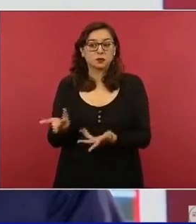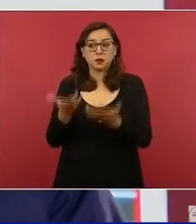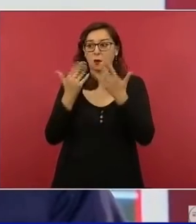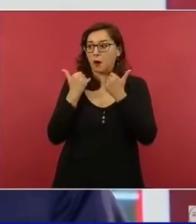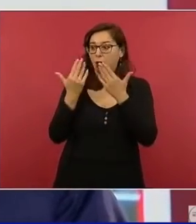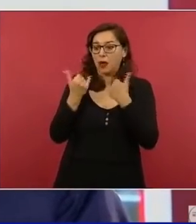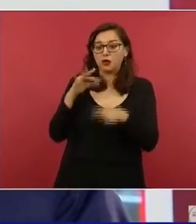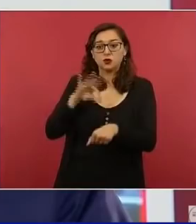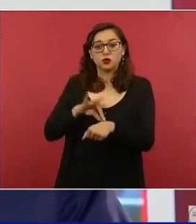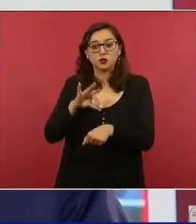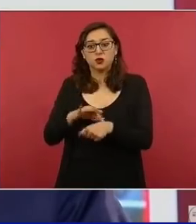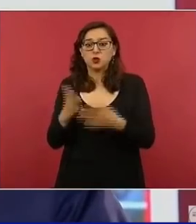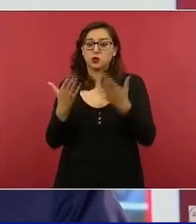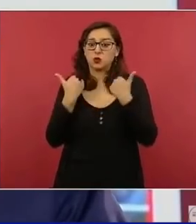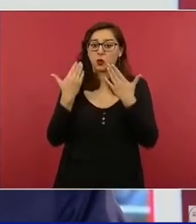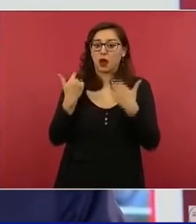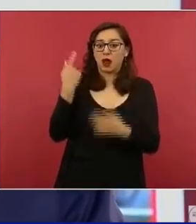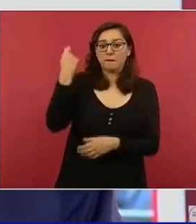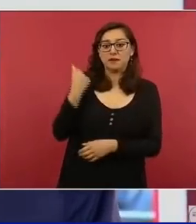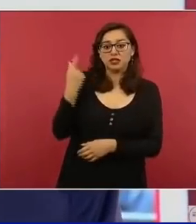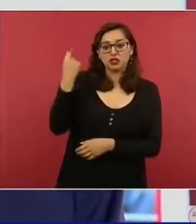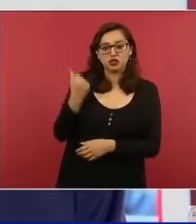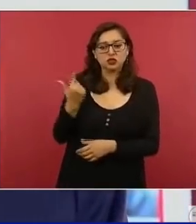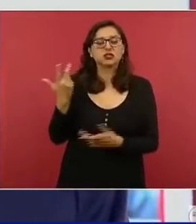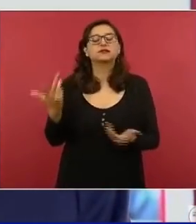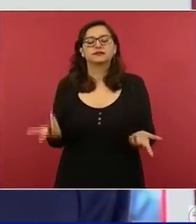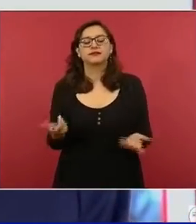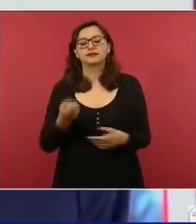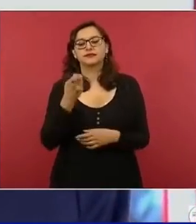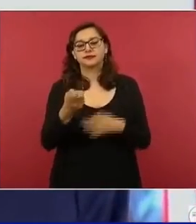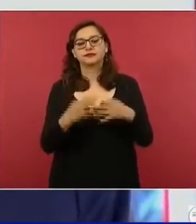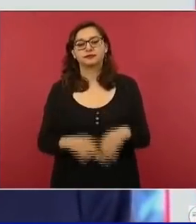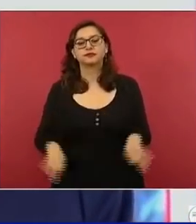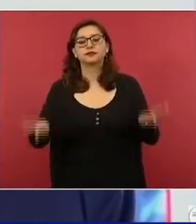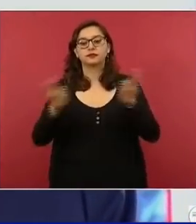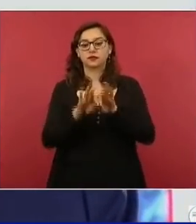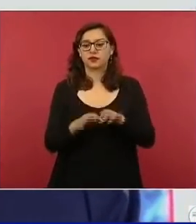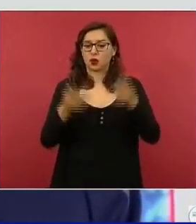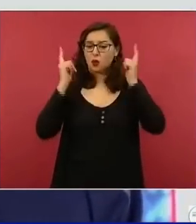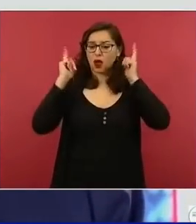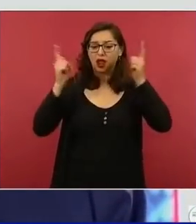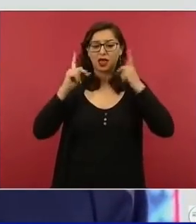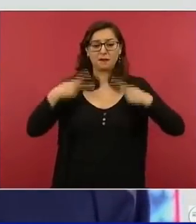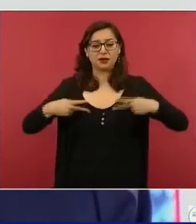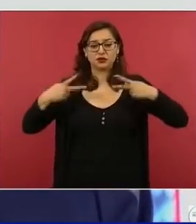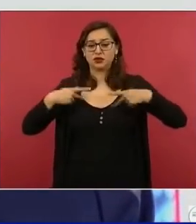y queremos garantizar la seguridad social. Esto lo deseamos para todo el pueblo de México.